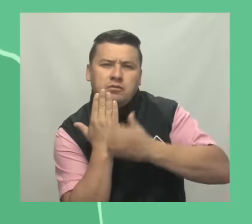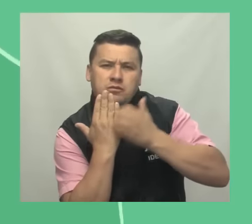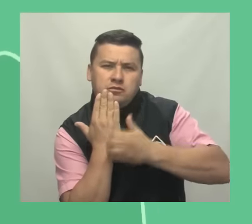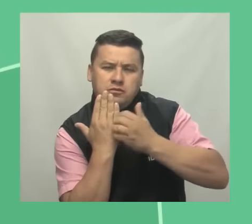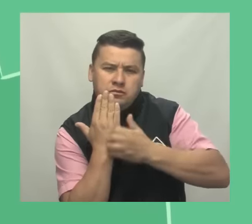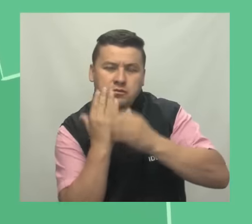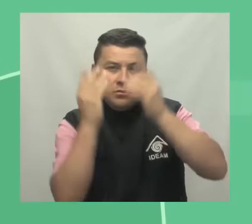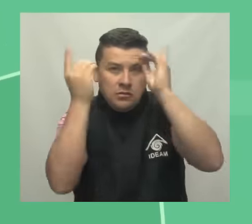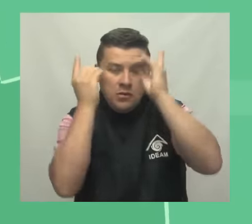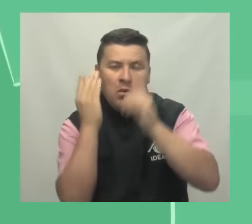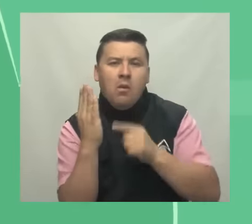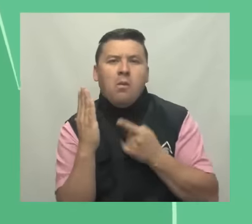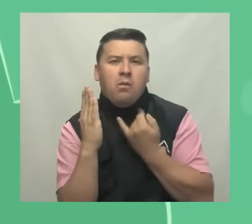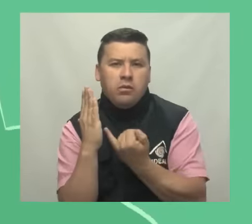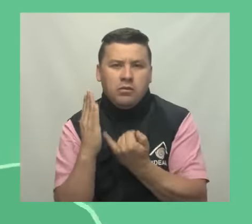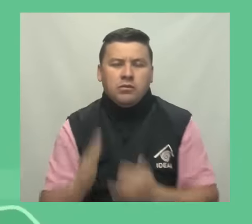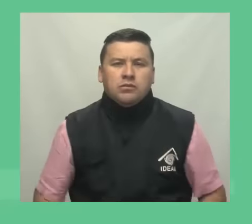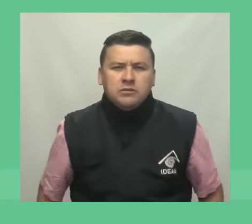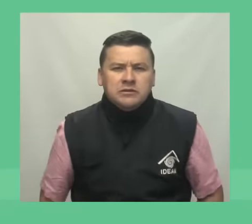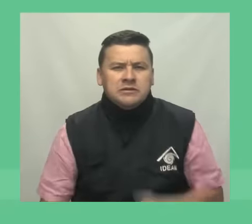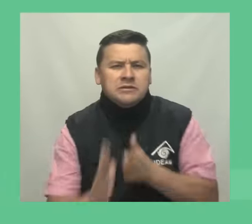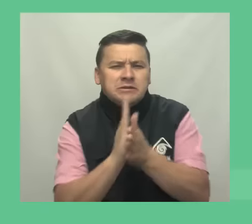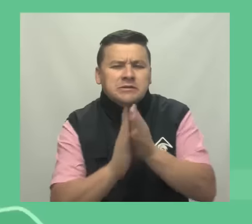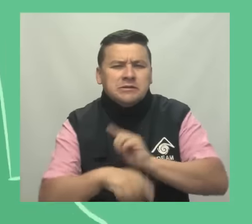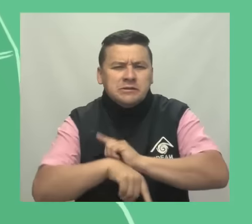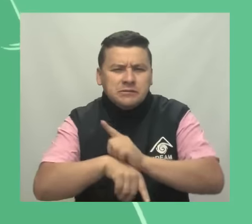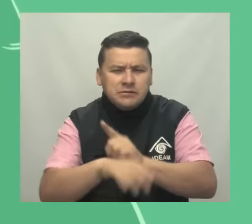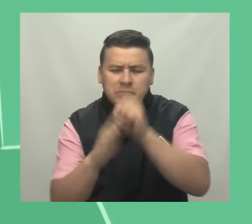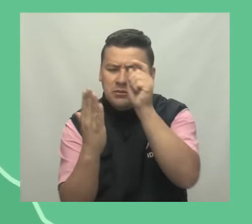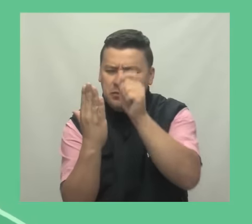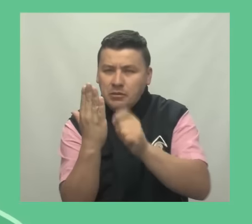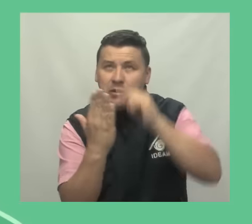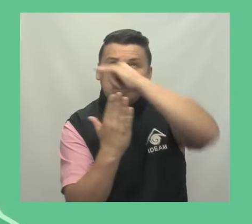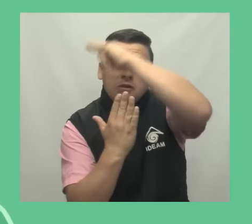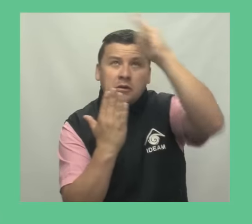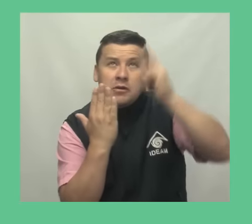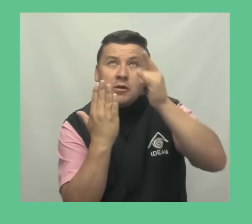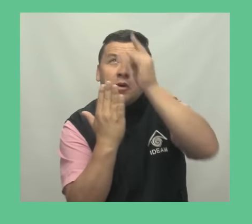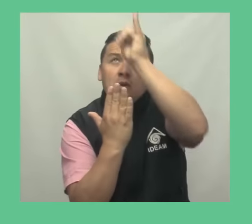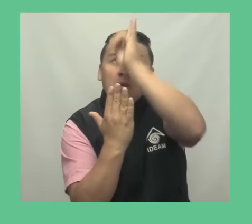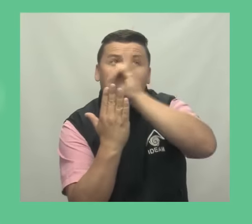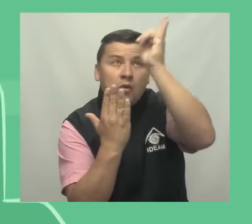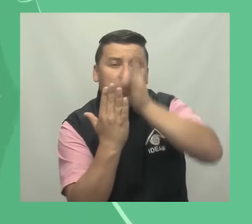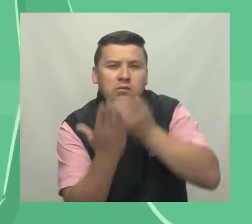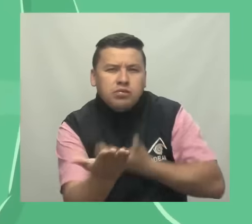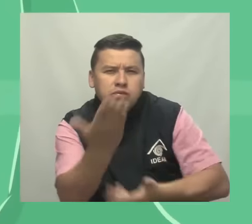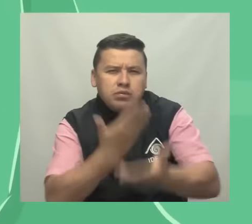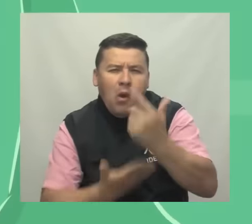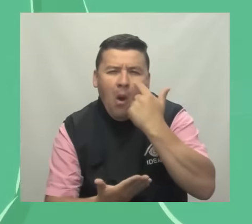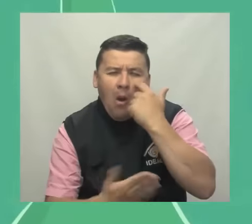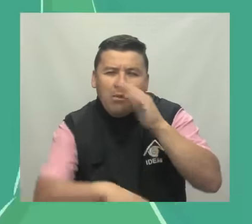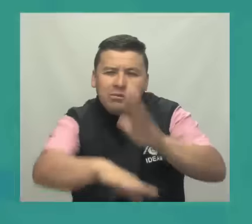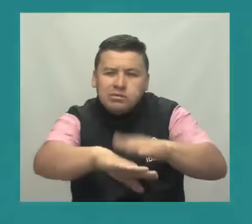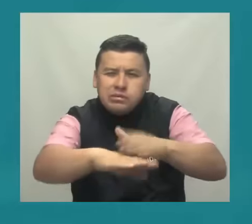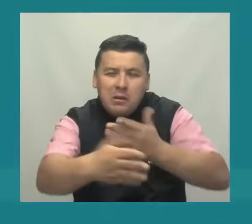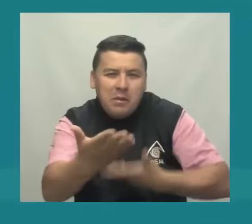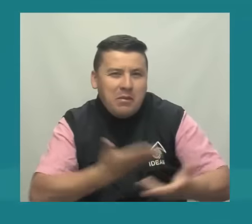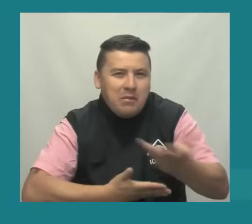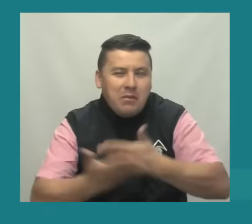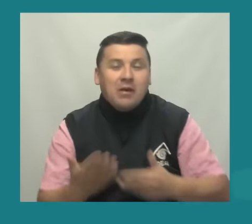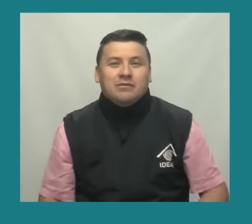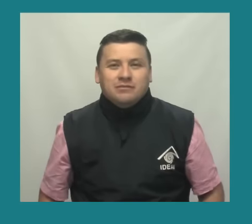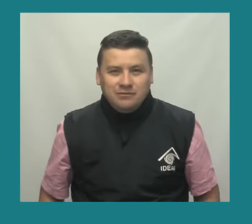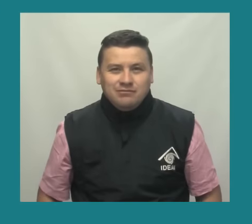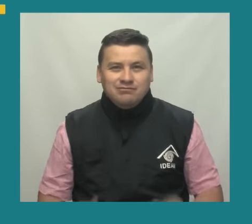Música Desde Google Play o App Store Información en tiempo real, detallada, satelital, recomendaciones y muchas opciones de